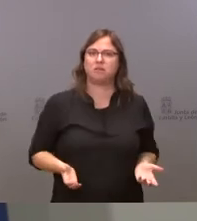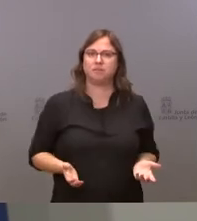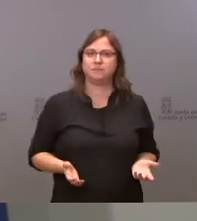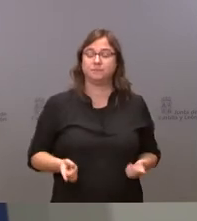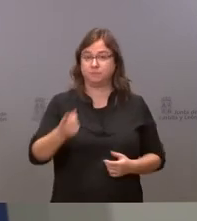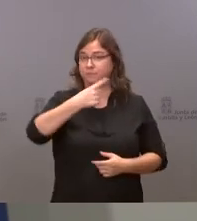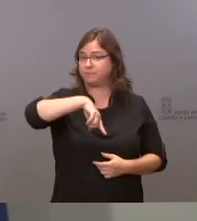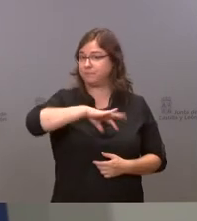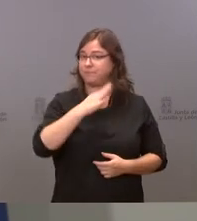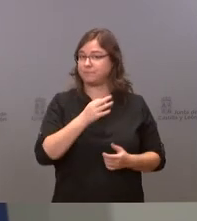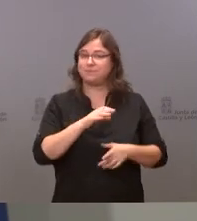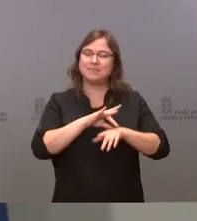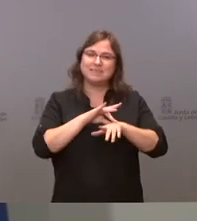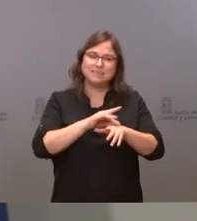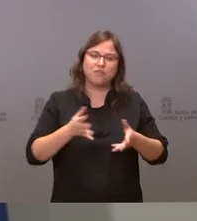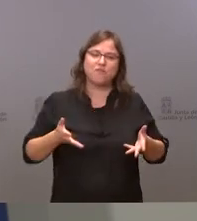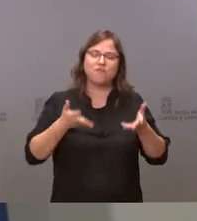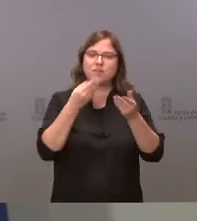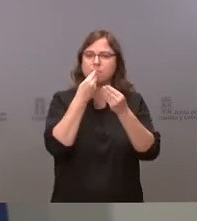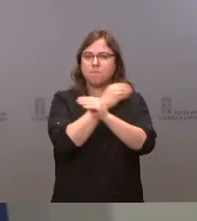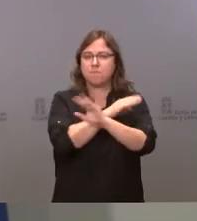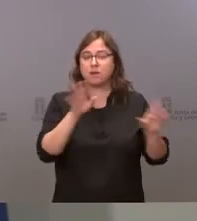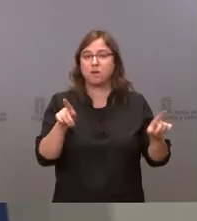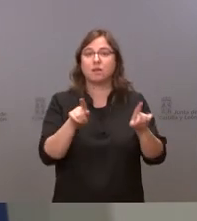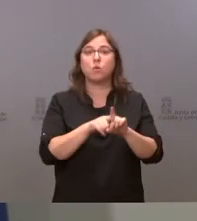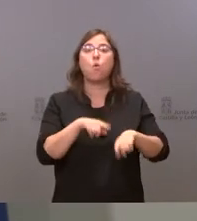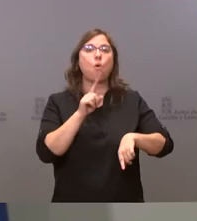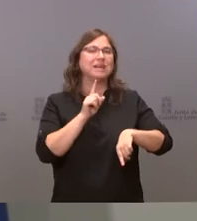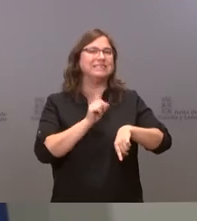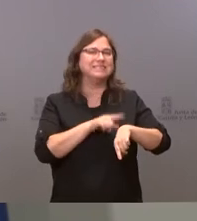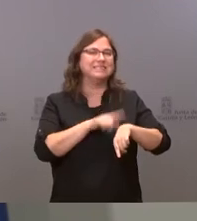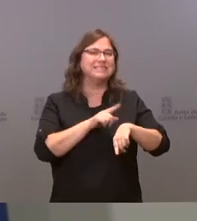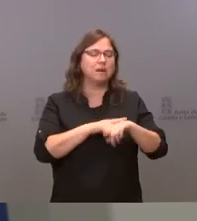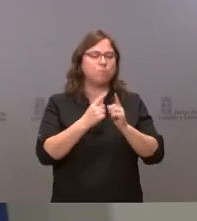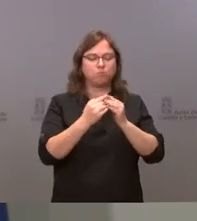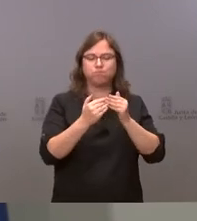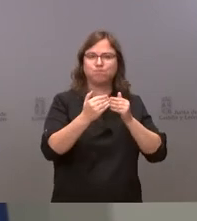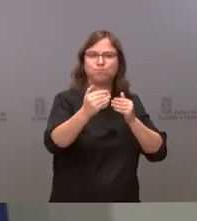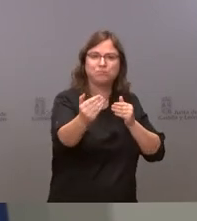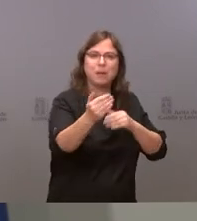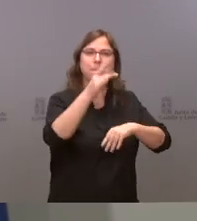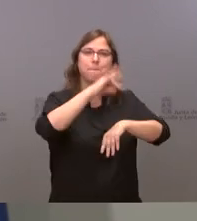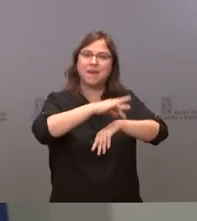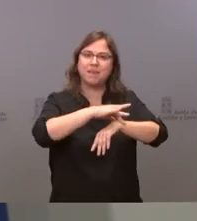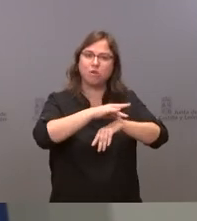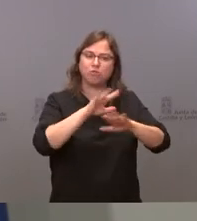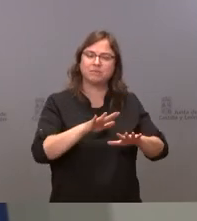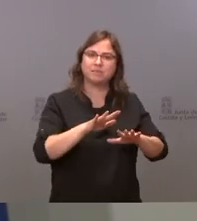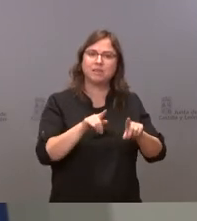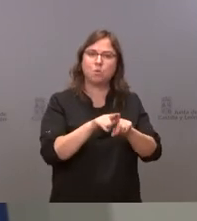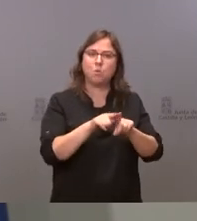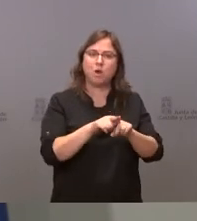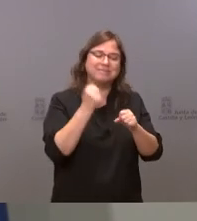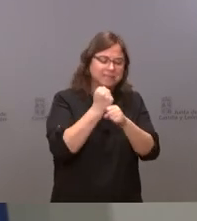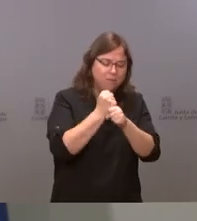prestar la mejor asistencia que el tiempo de médico sea lo más extenso posible que tengamos a los facultativos haciendo